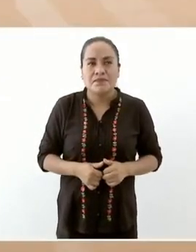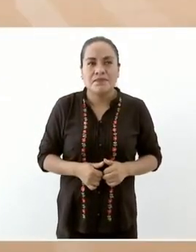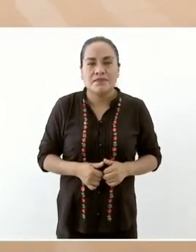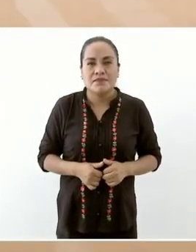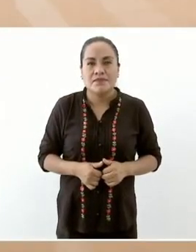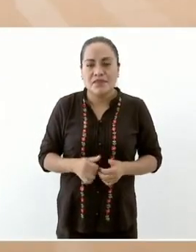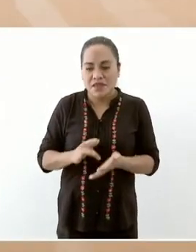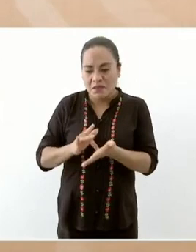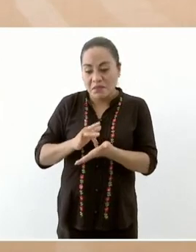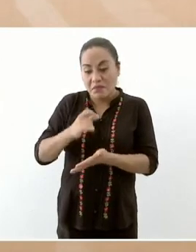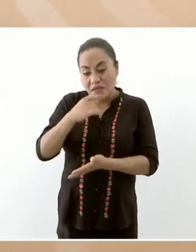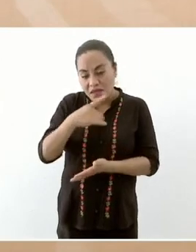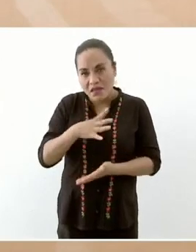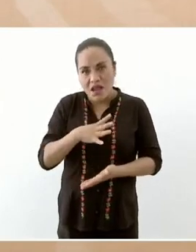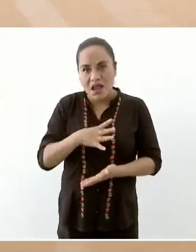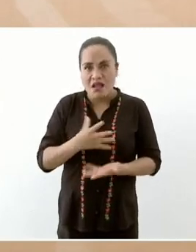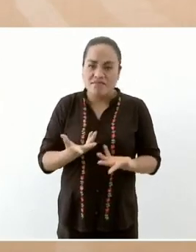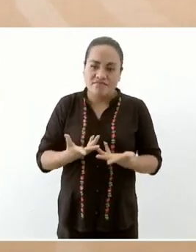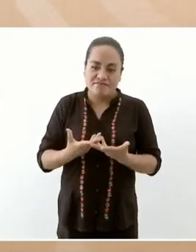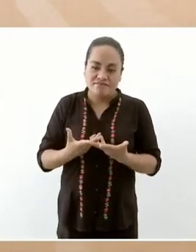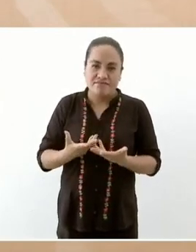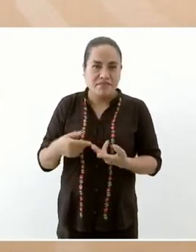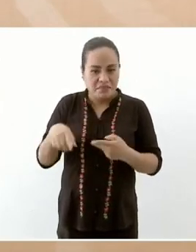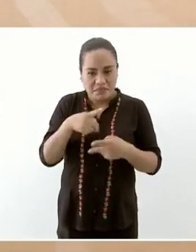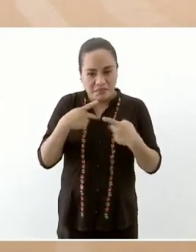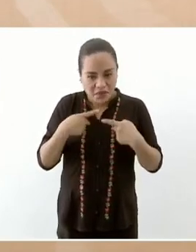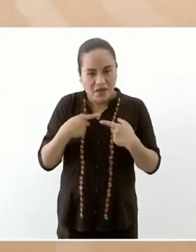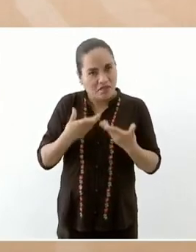medicinas y resolver